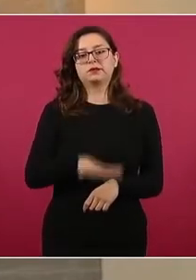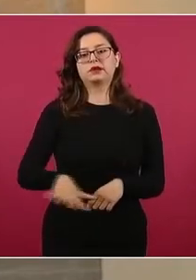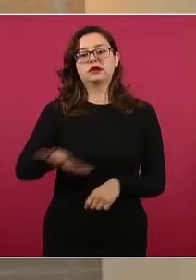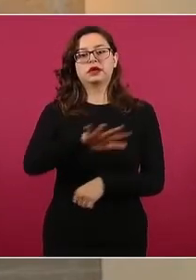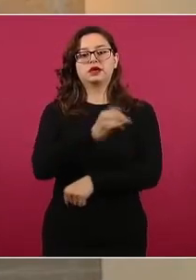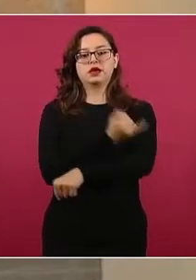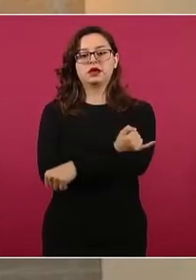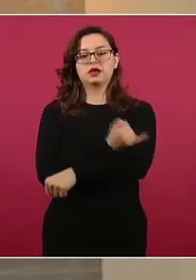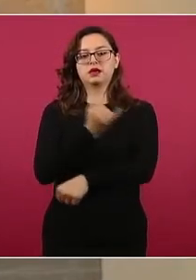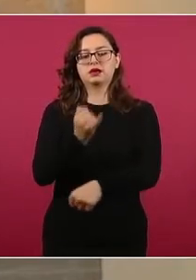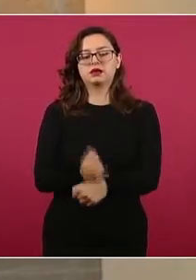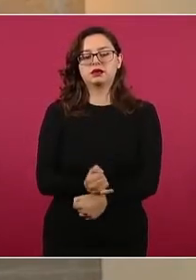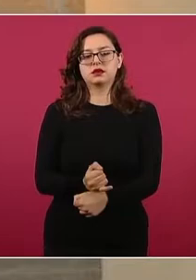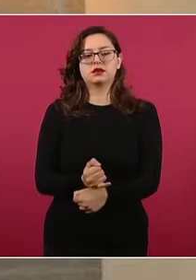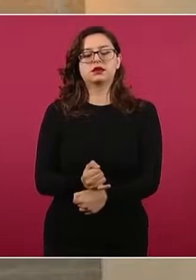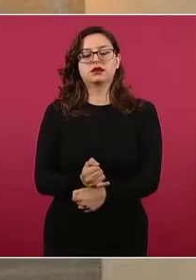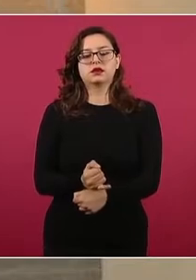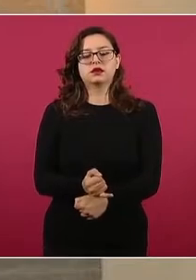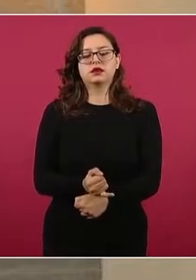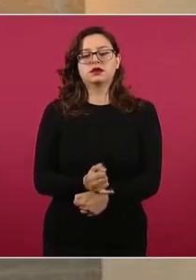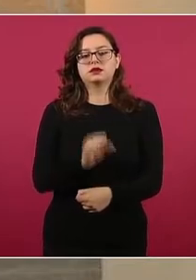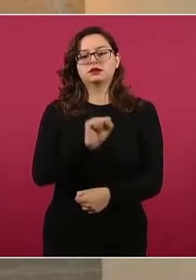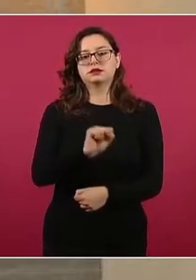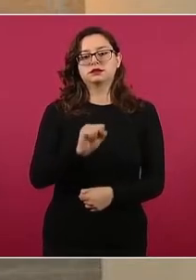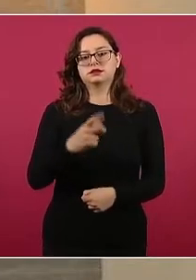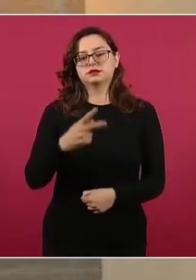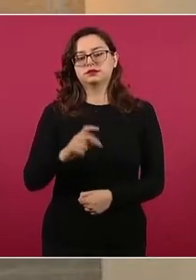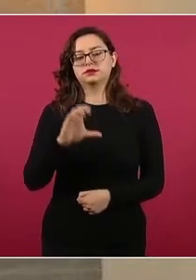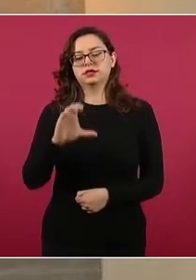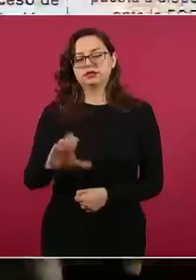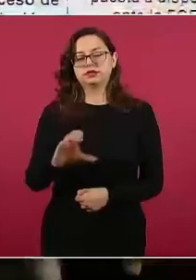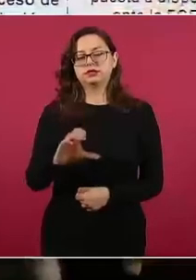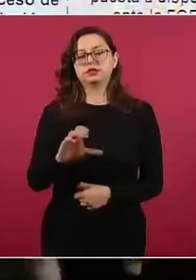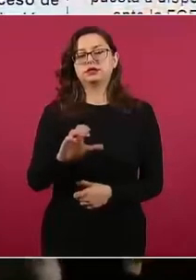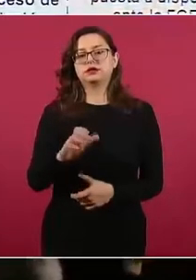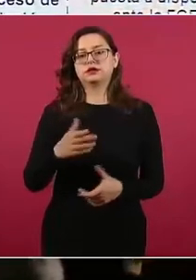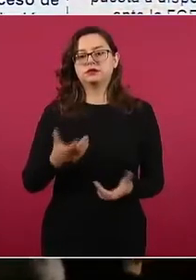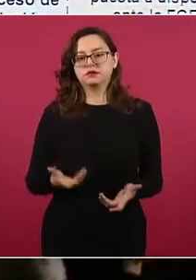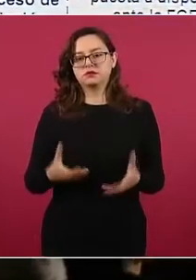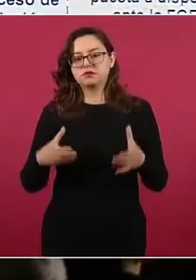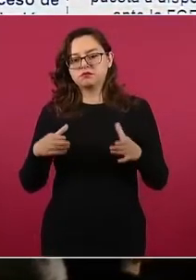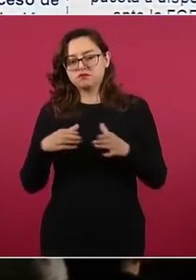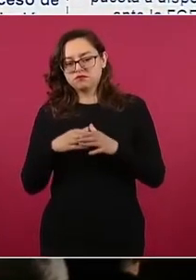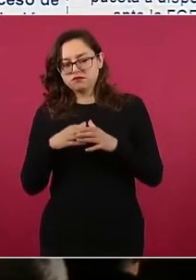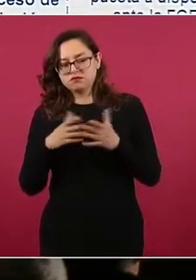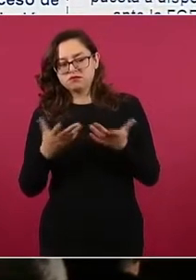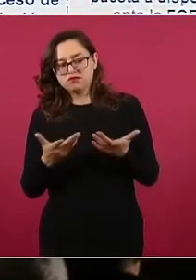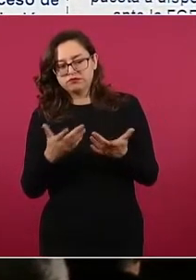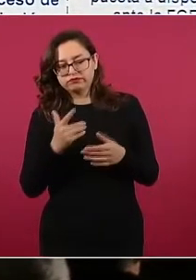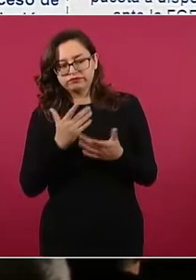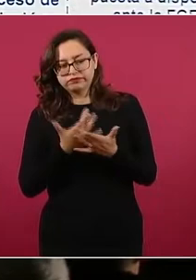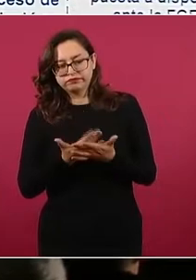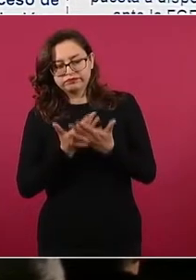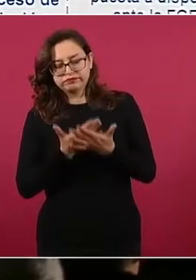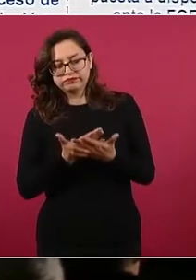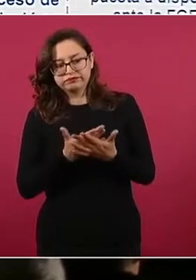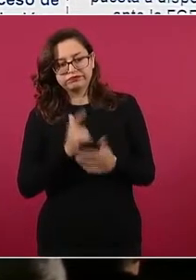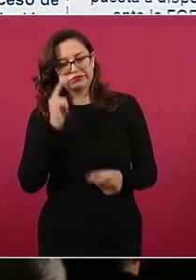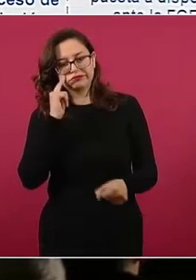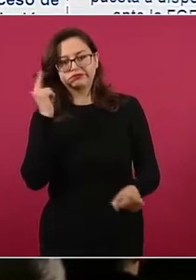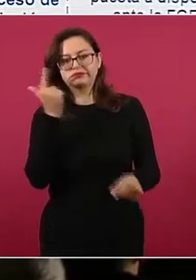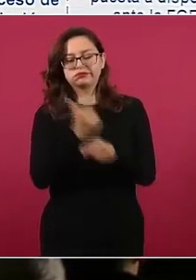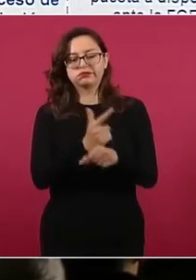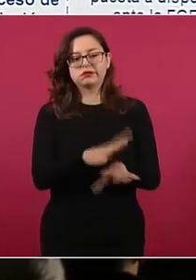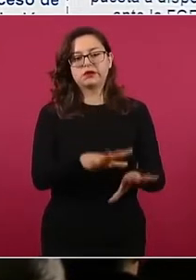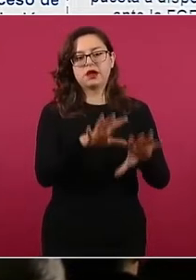coordinación con la Secretaría de Seguridad Ciudadana y derivados de trabajos de inteligencia, se logró la detención de Daniel N.,